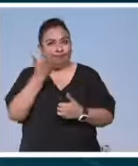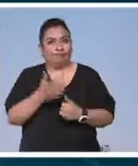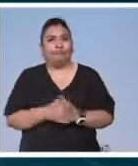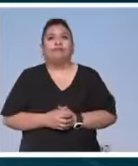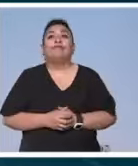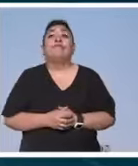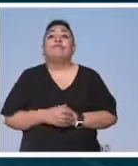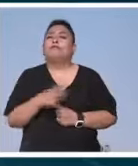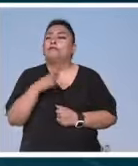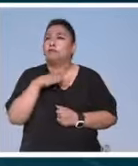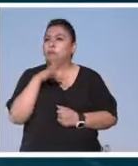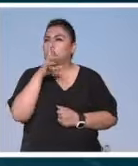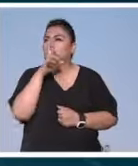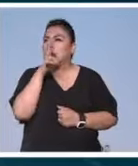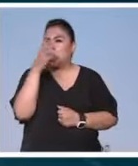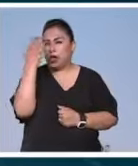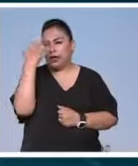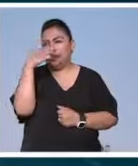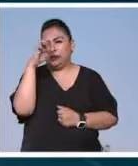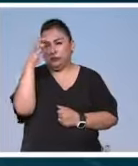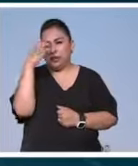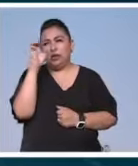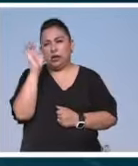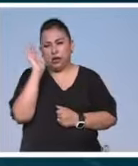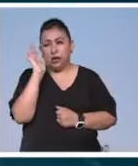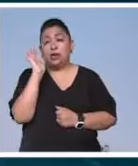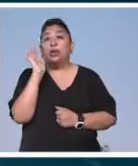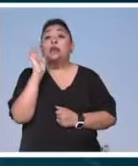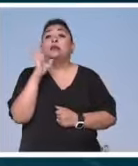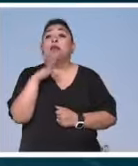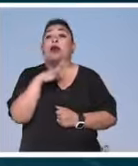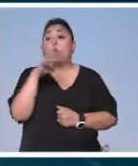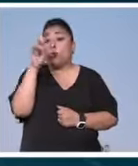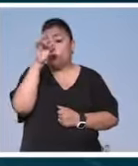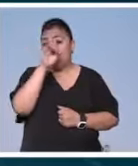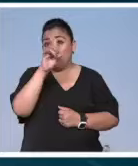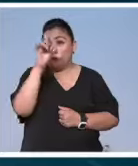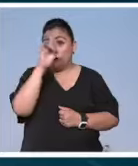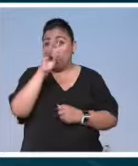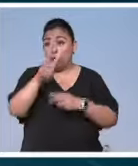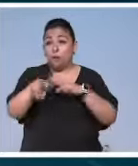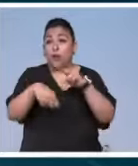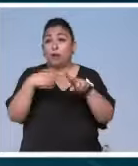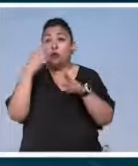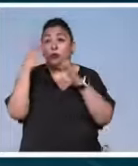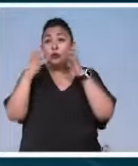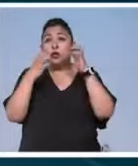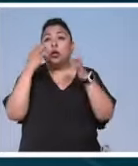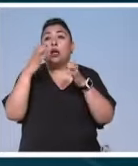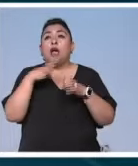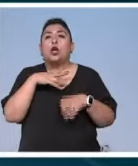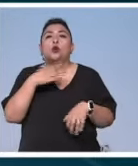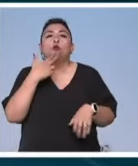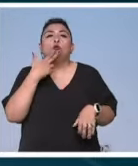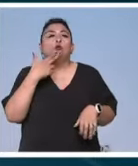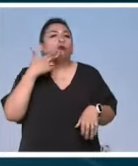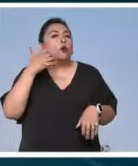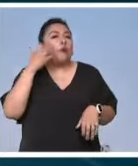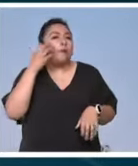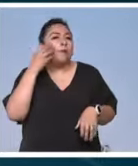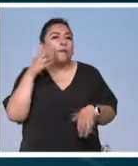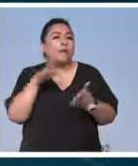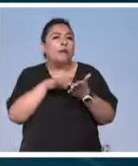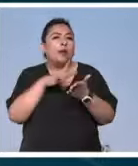Para tener la mejor experiencia posible, se le recomienda al público asistir a la muestra con sus dispositivos móviles